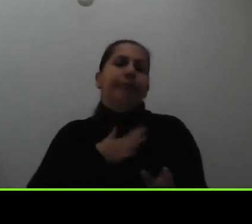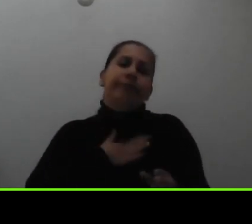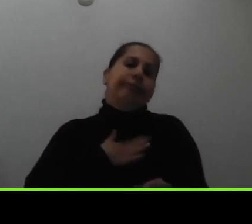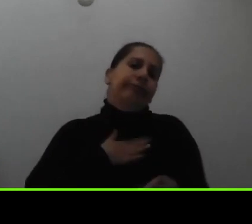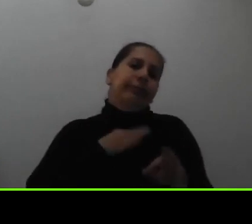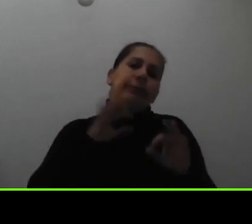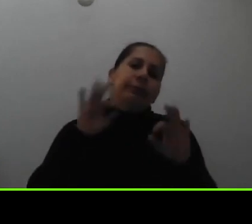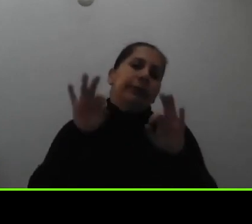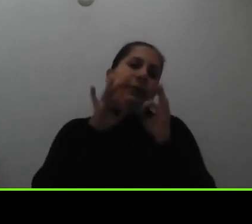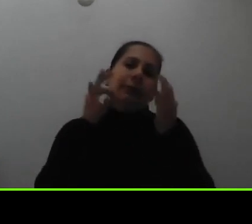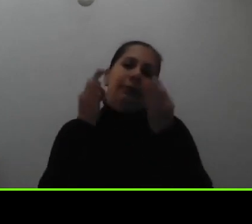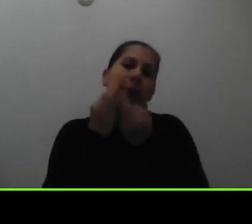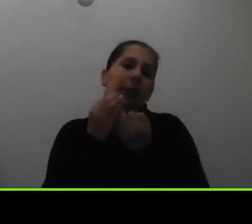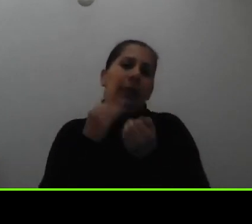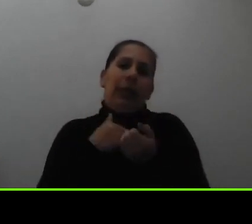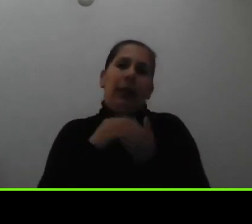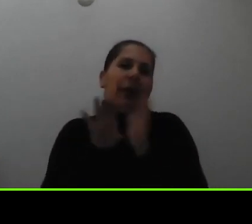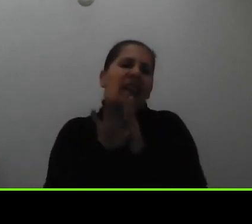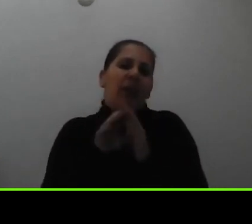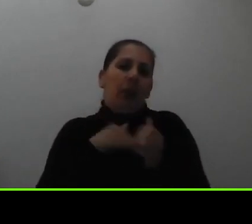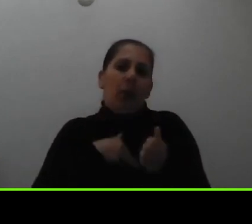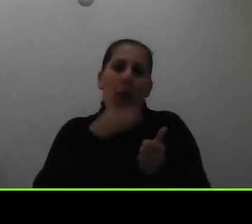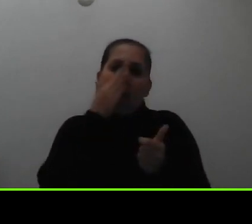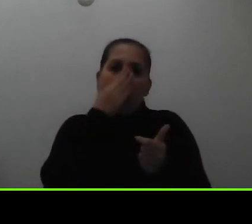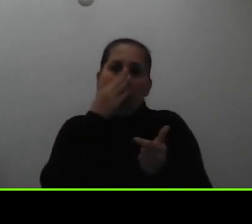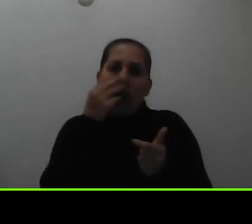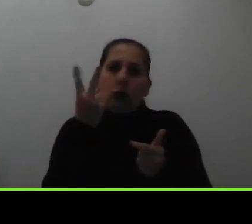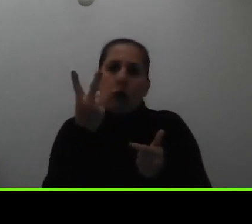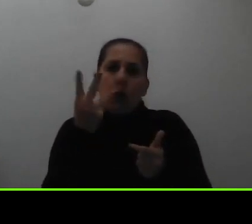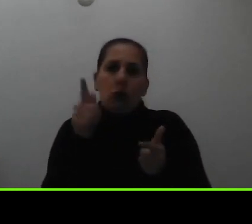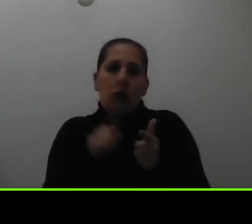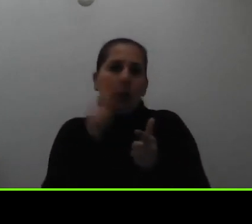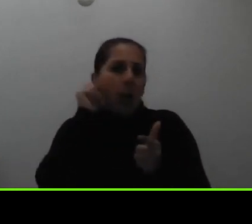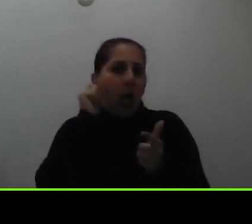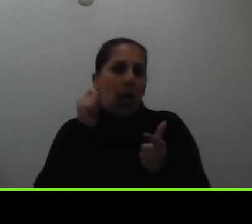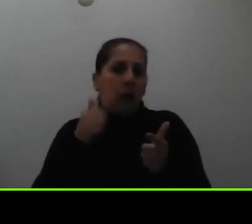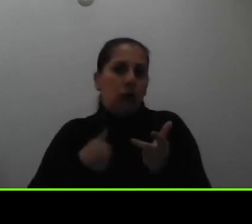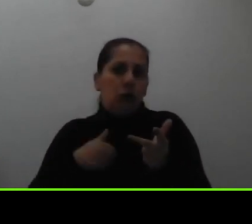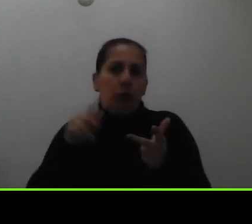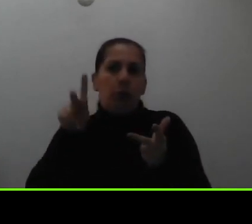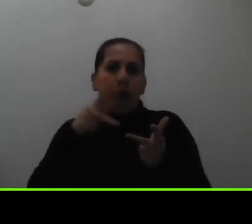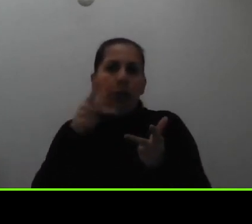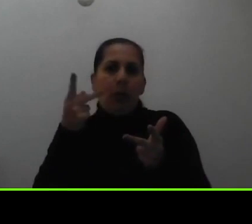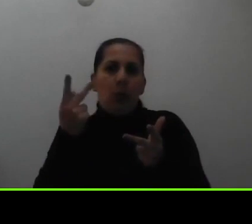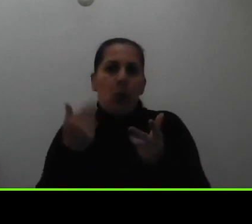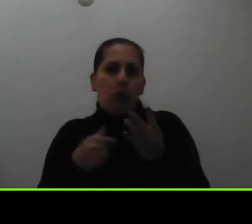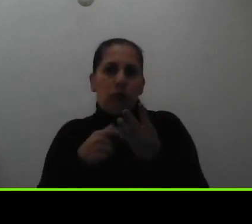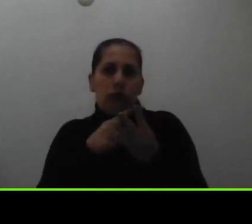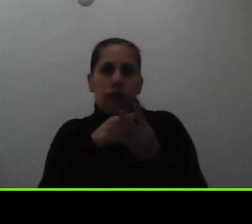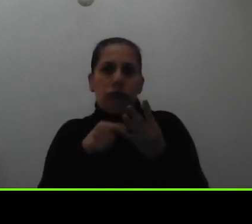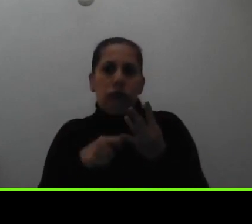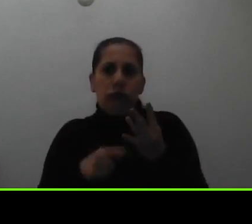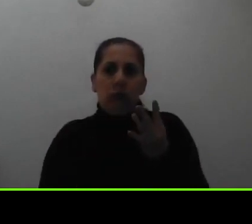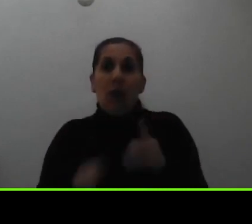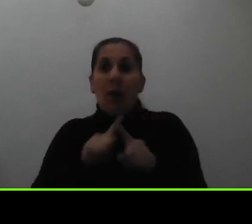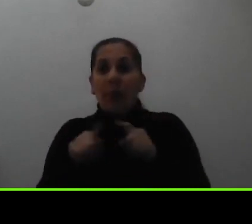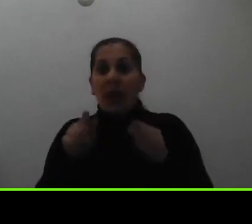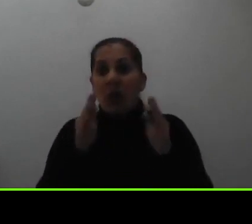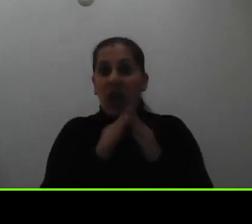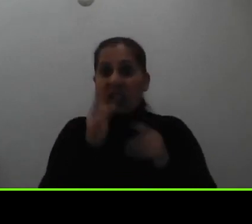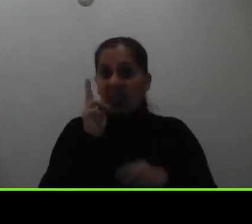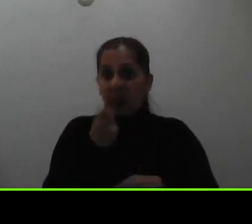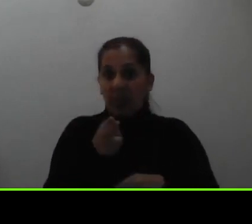que se yo mi mamá dos hermanos y un primo pero en esa misma casa viven mis abuelitos pero